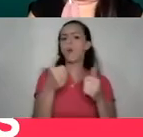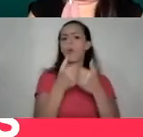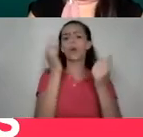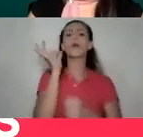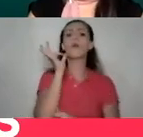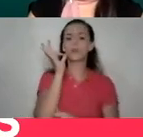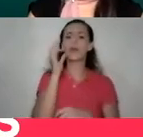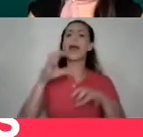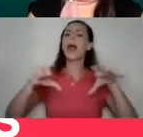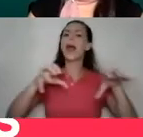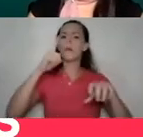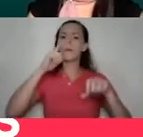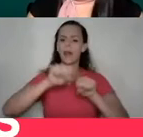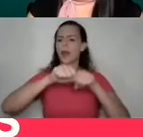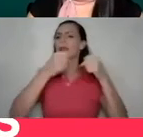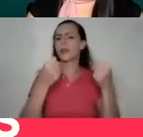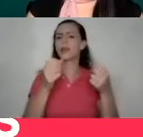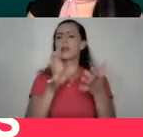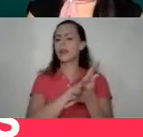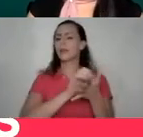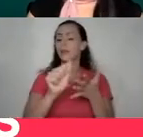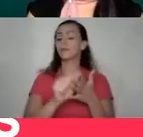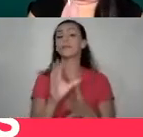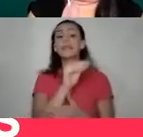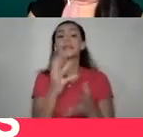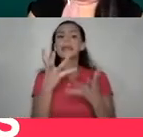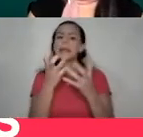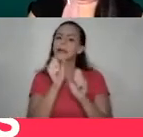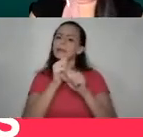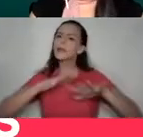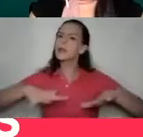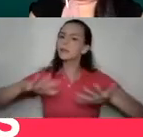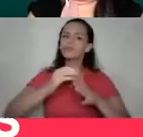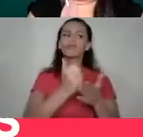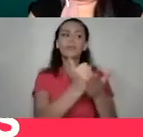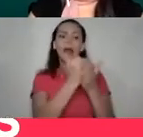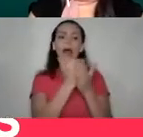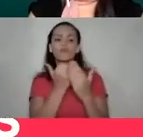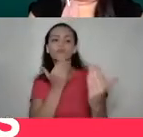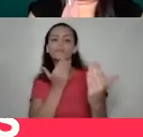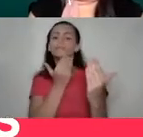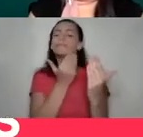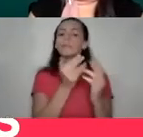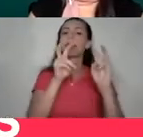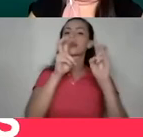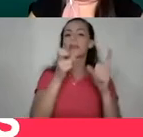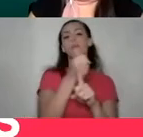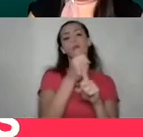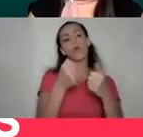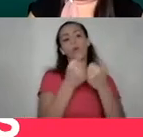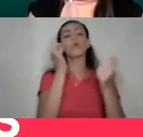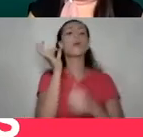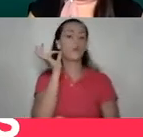acciones para eliminarla. Y pretende ser un espacio que nos permita acercarnos al tema de violencia contra las mujeres.